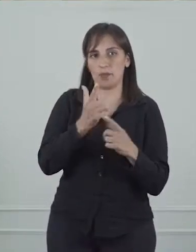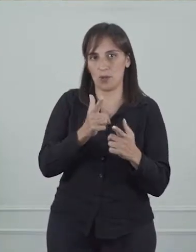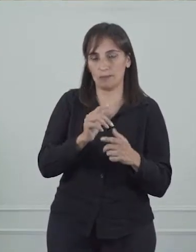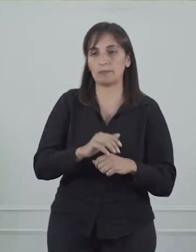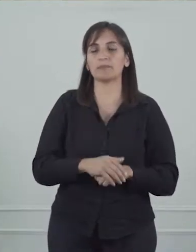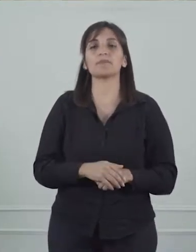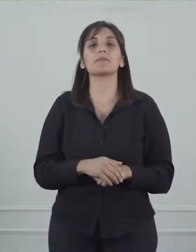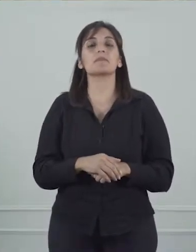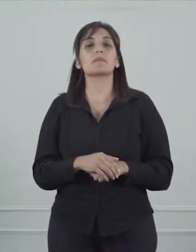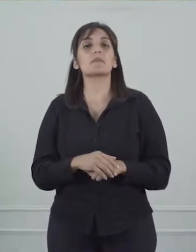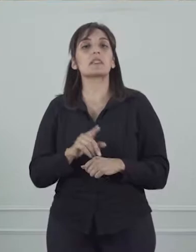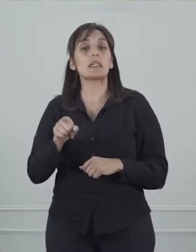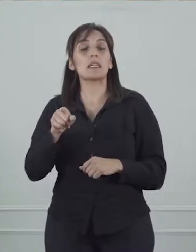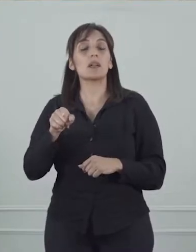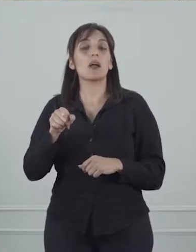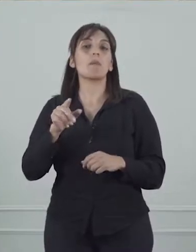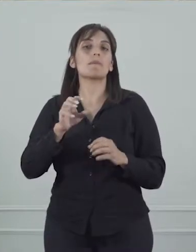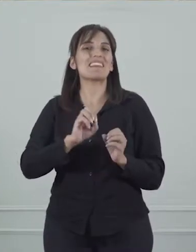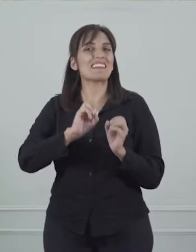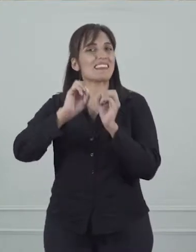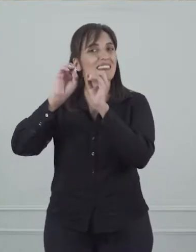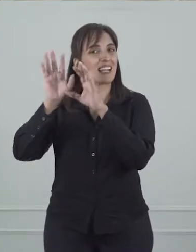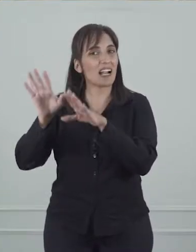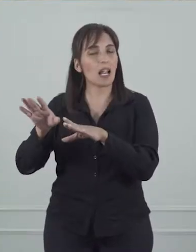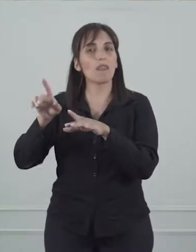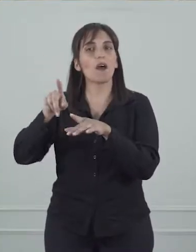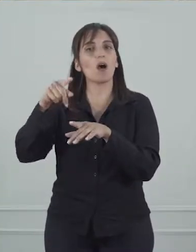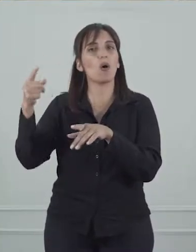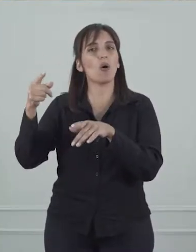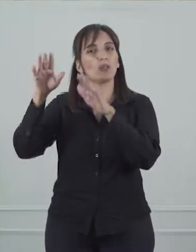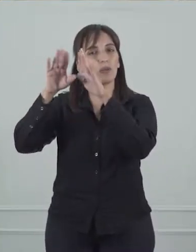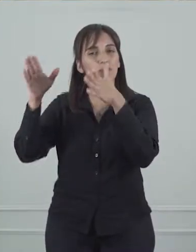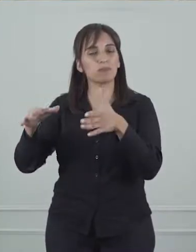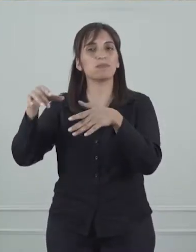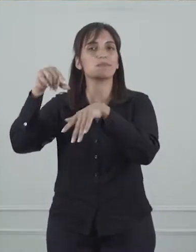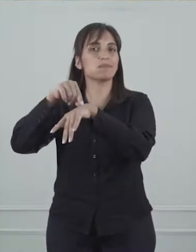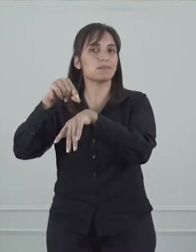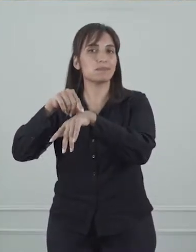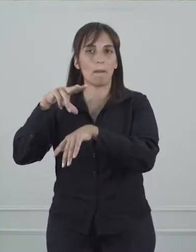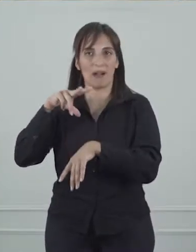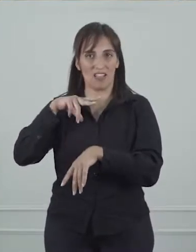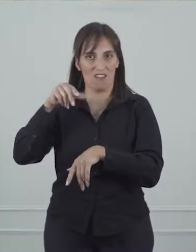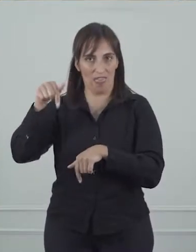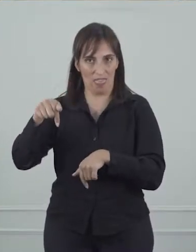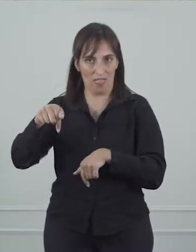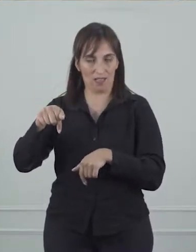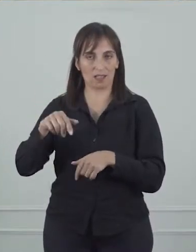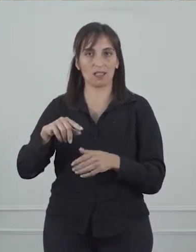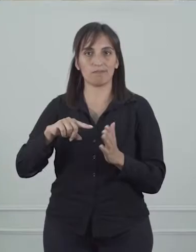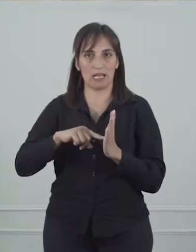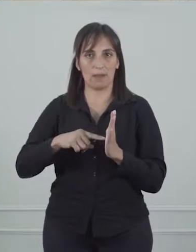laboratorio, y que va a ser trasladada a una clínica privada de nuestra capital.